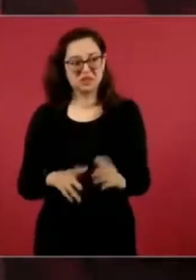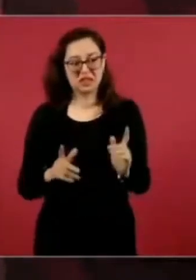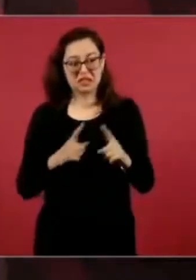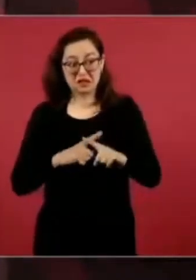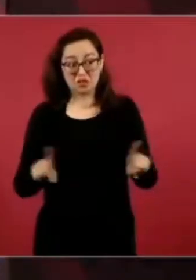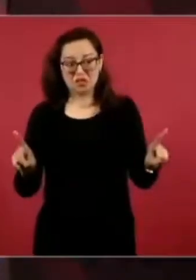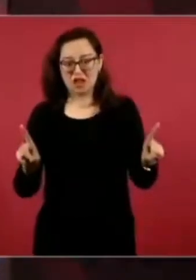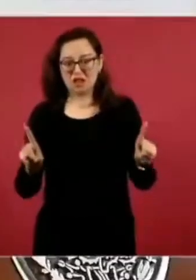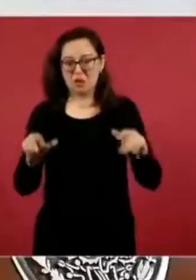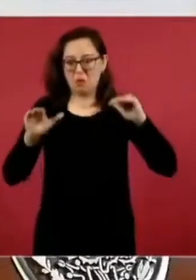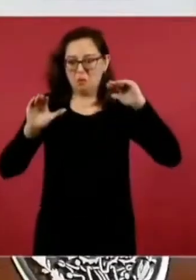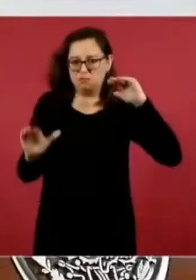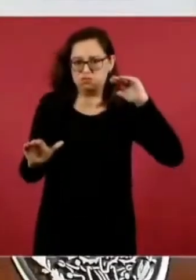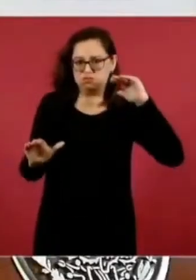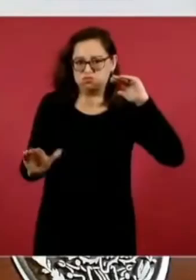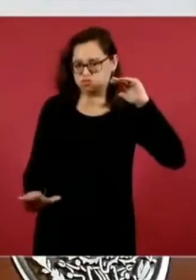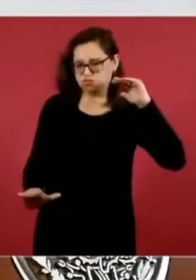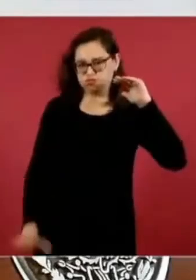las crisis,